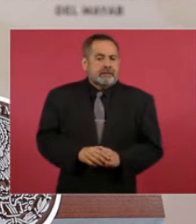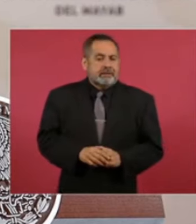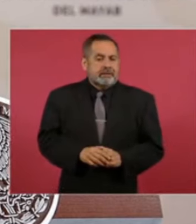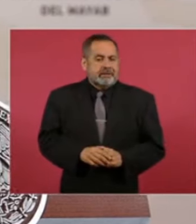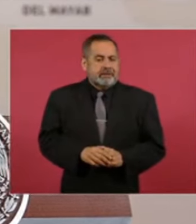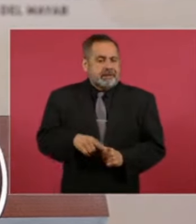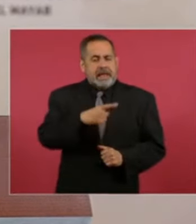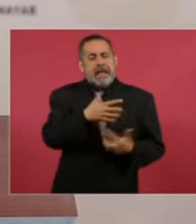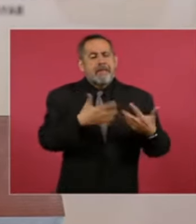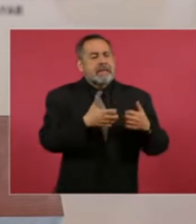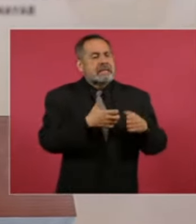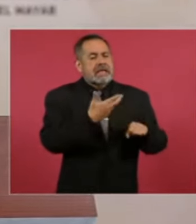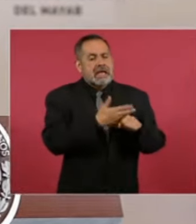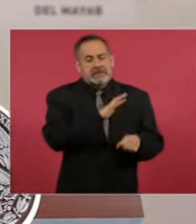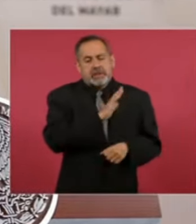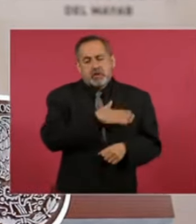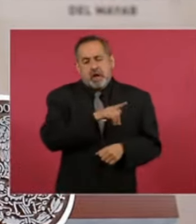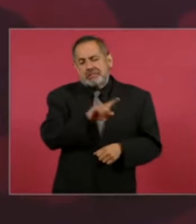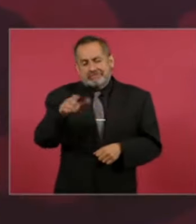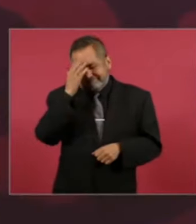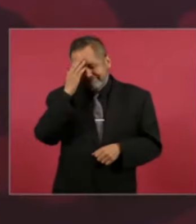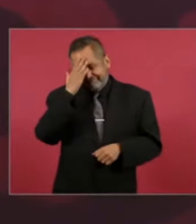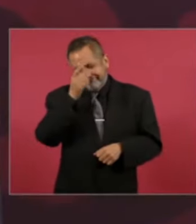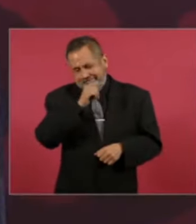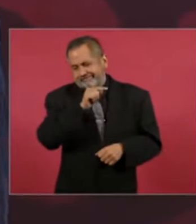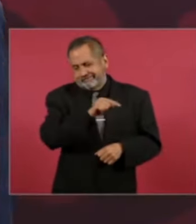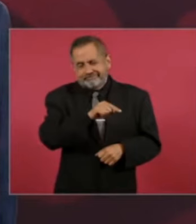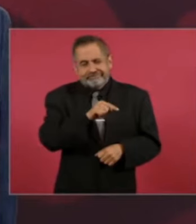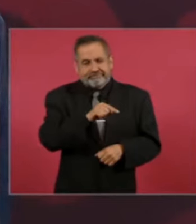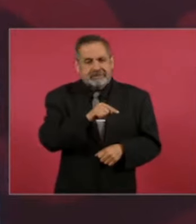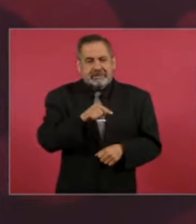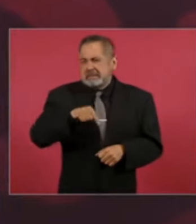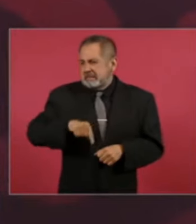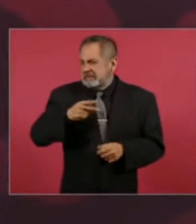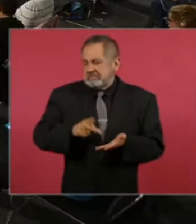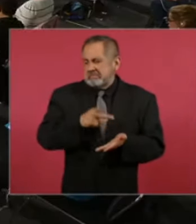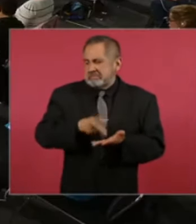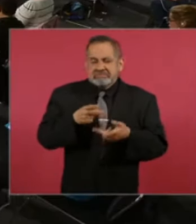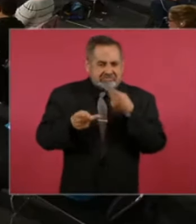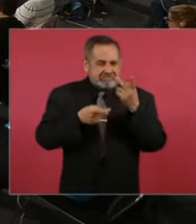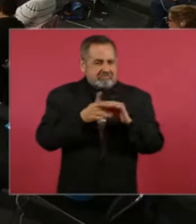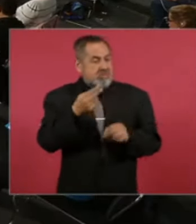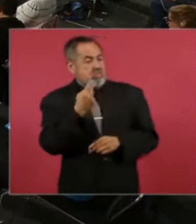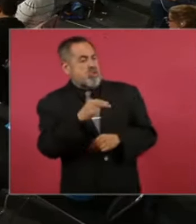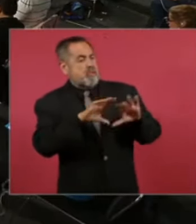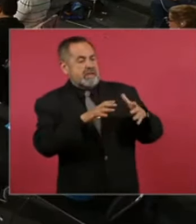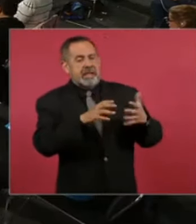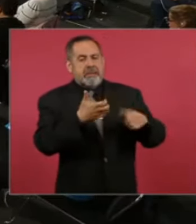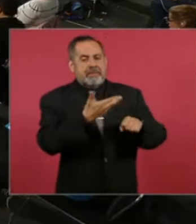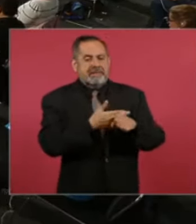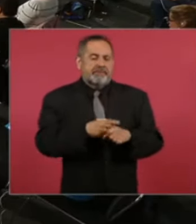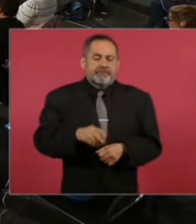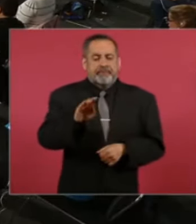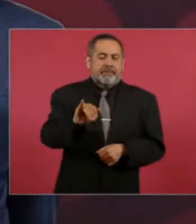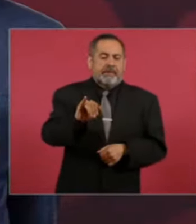española famosísima muy mencionada aquí en la Mañanera Iberdrola